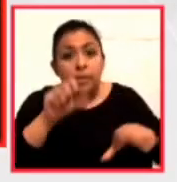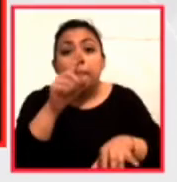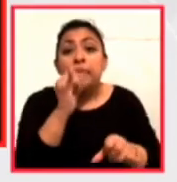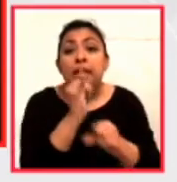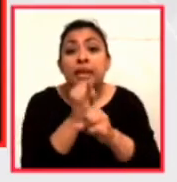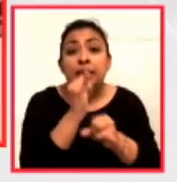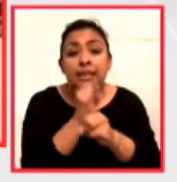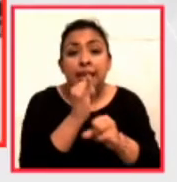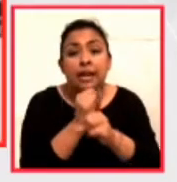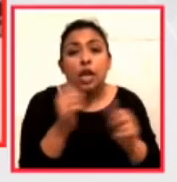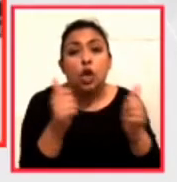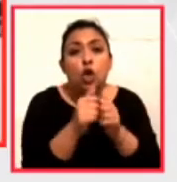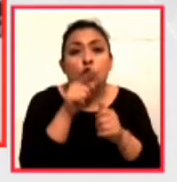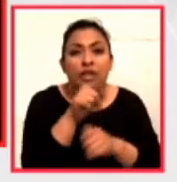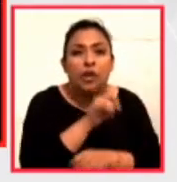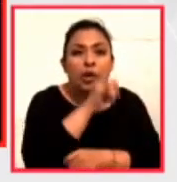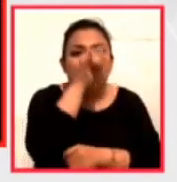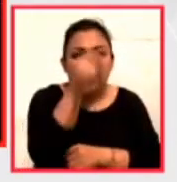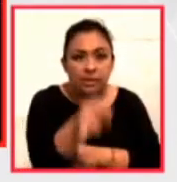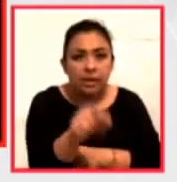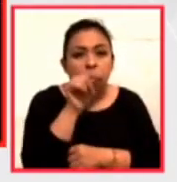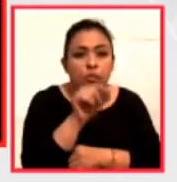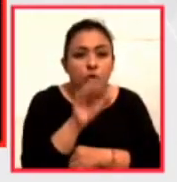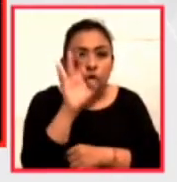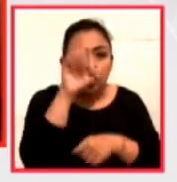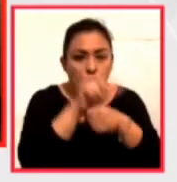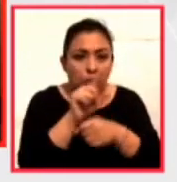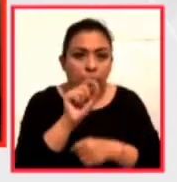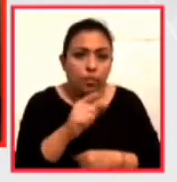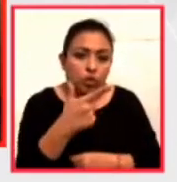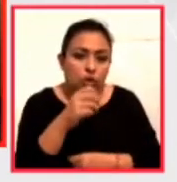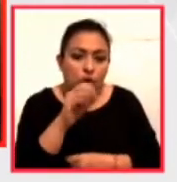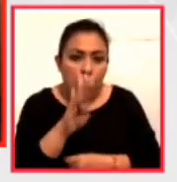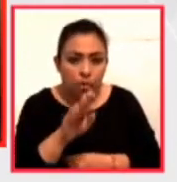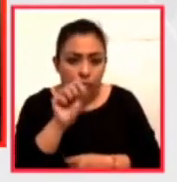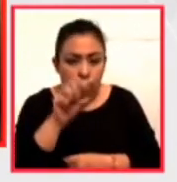contigualadistancia.cultura.gov.mx